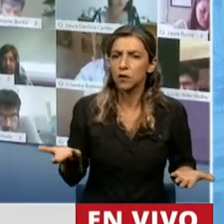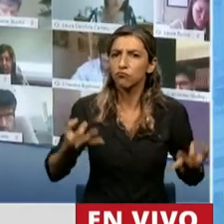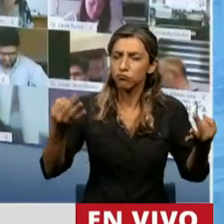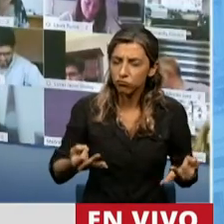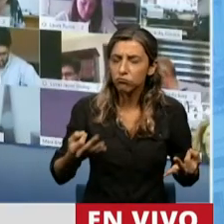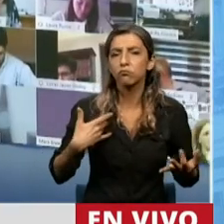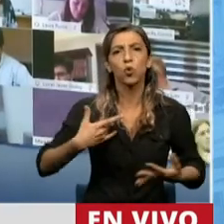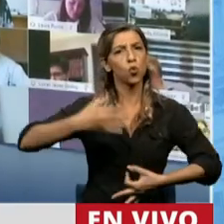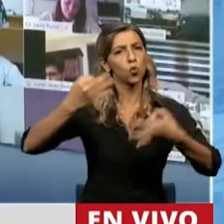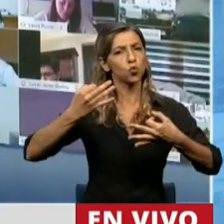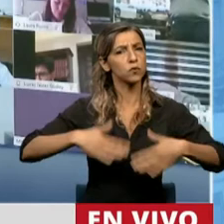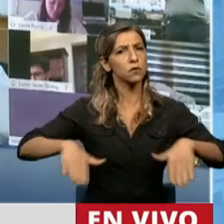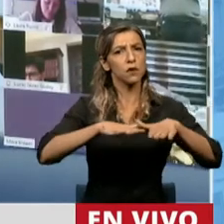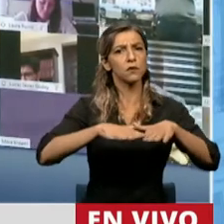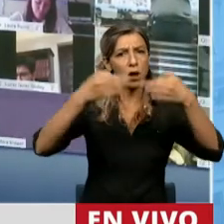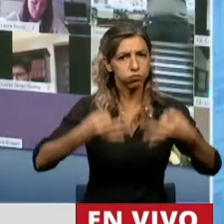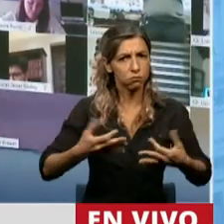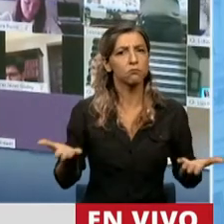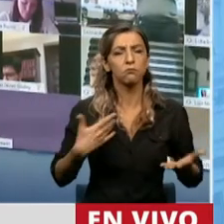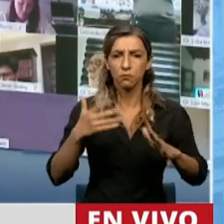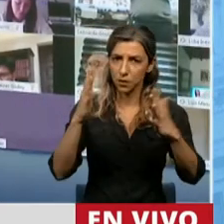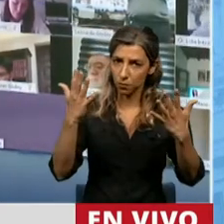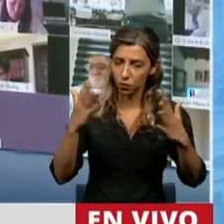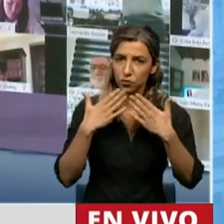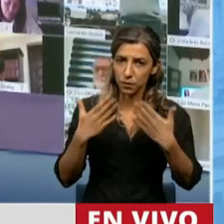brindarles un afectuoso aplauso y reconocimiento. Muchas gracias.